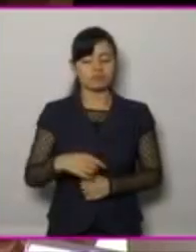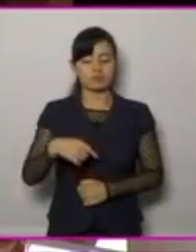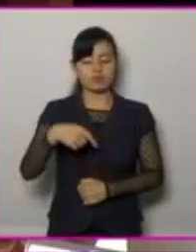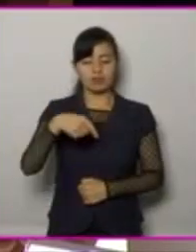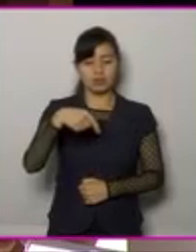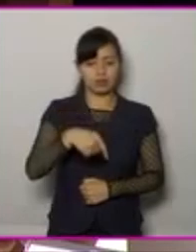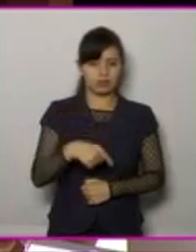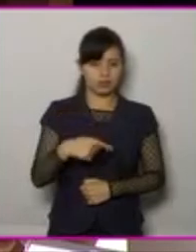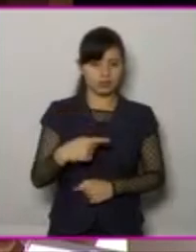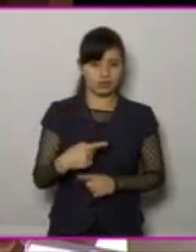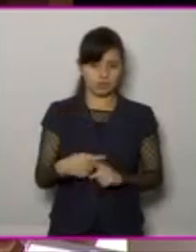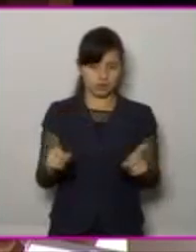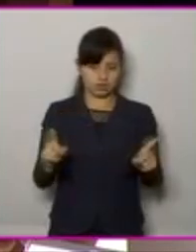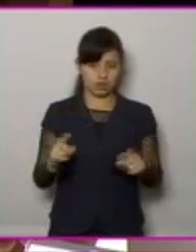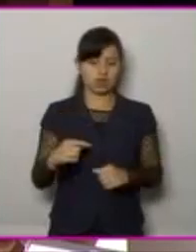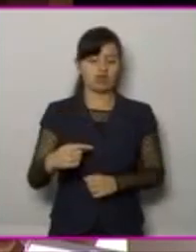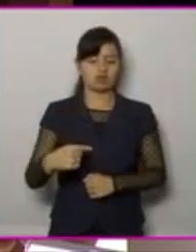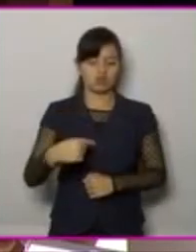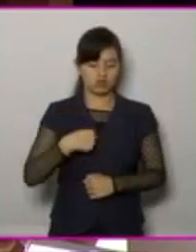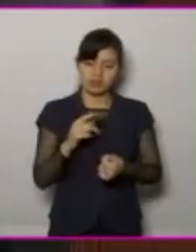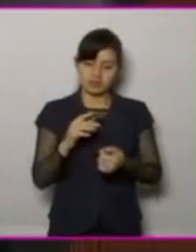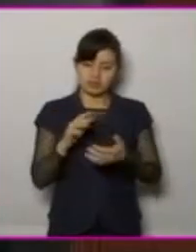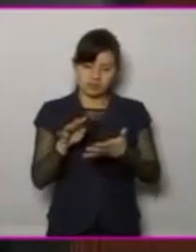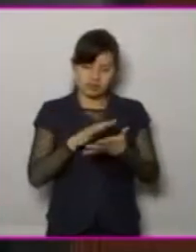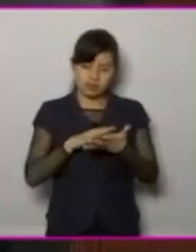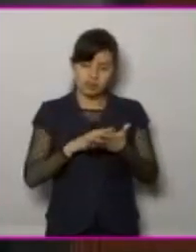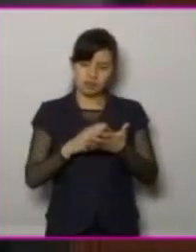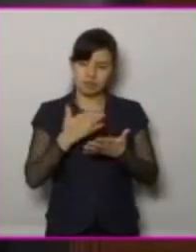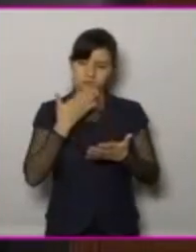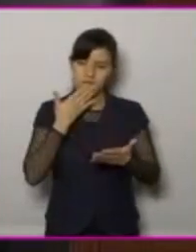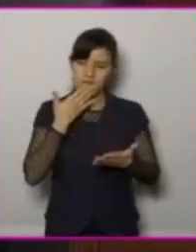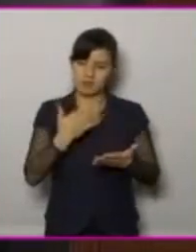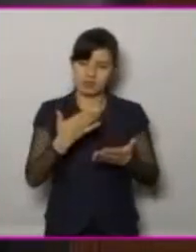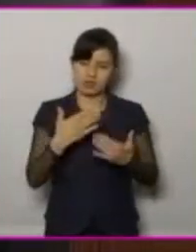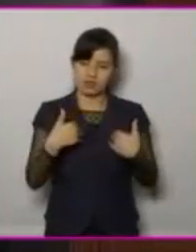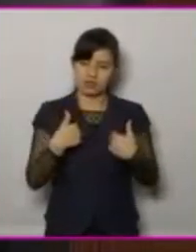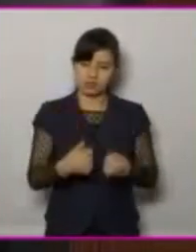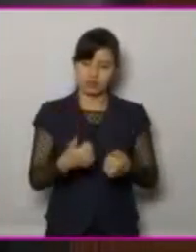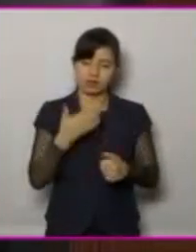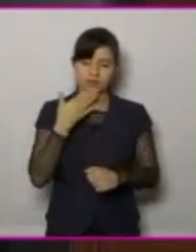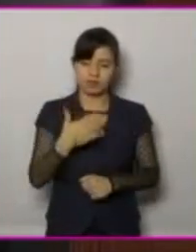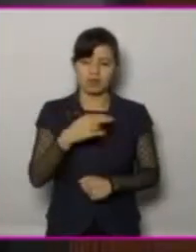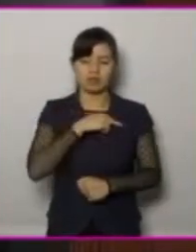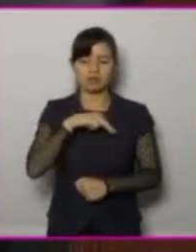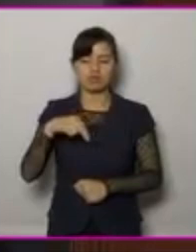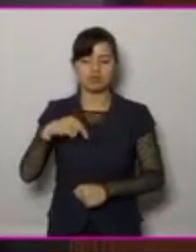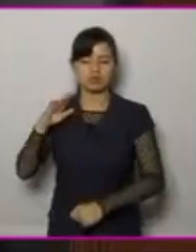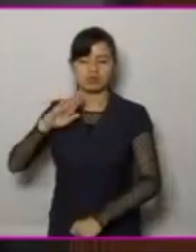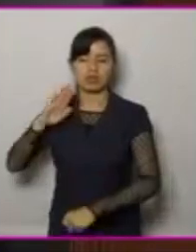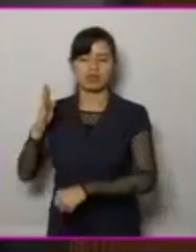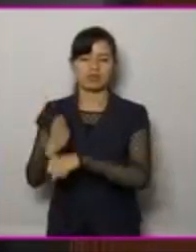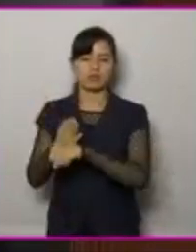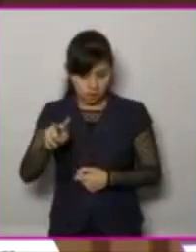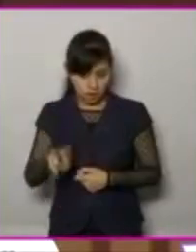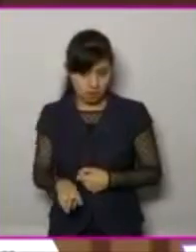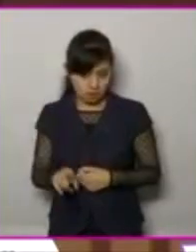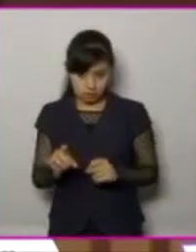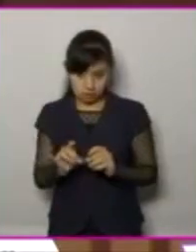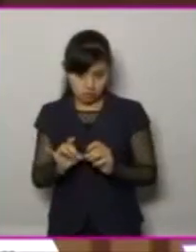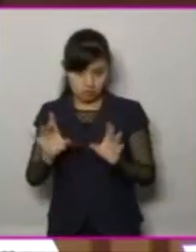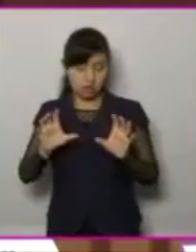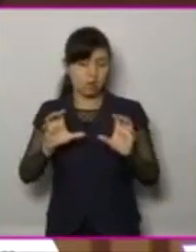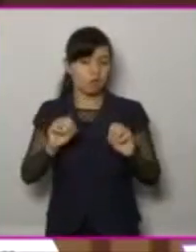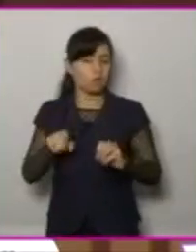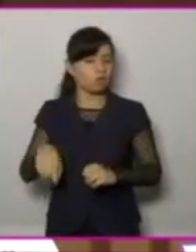impuso una sanción por 80.600 pesos debido a que incumplió con sus obligaciones ante el Instituto Nacional de Transparencia,